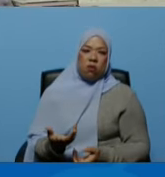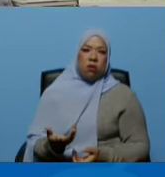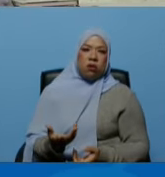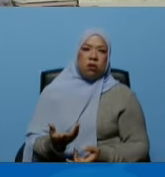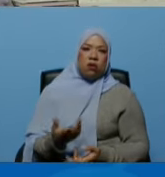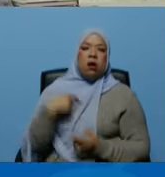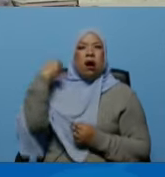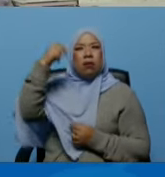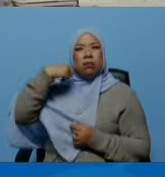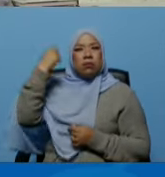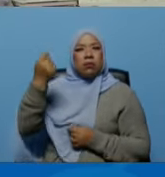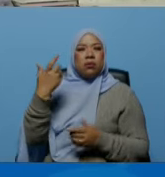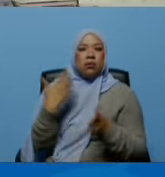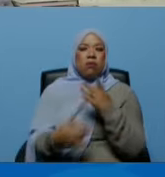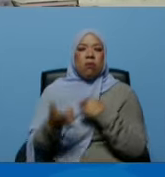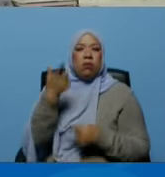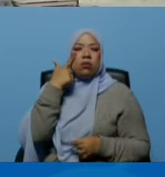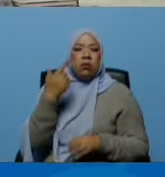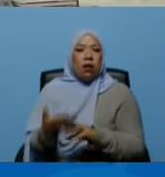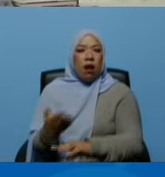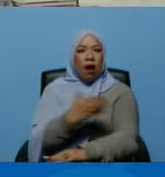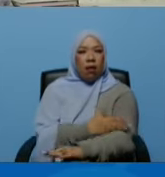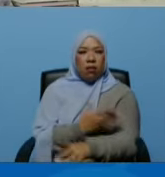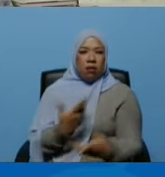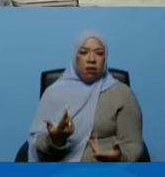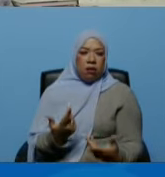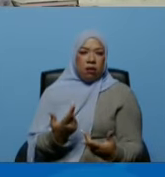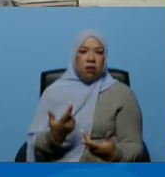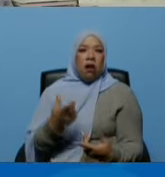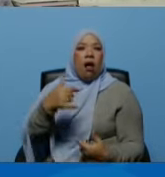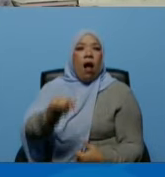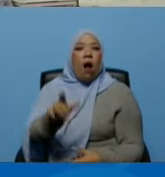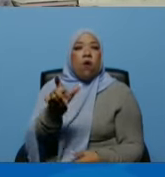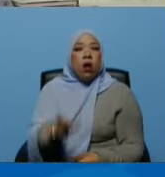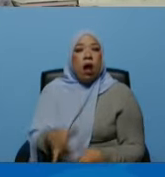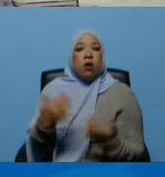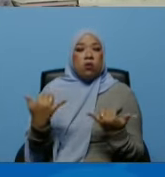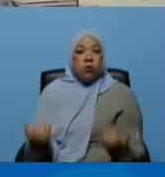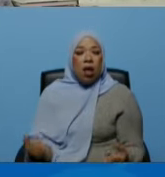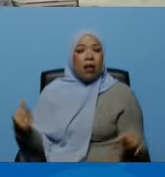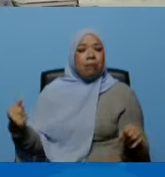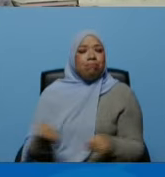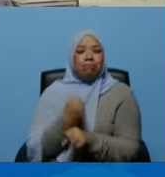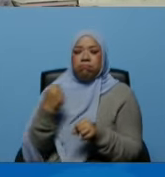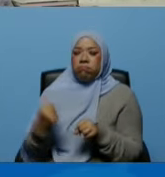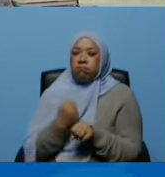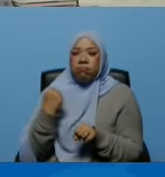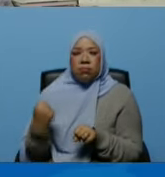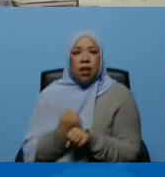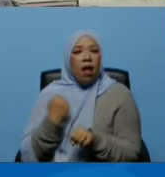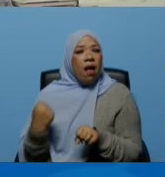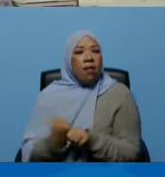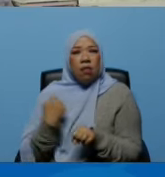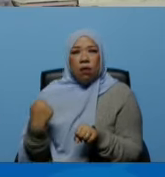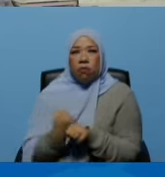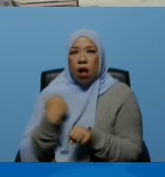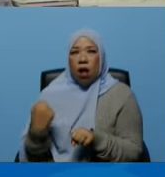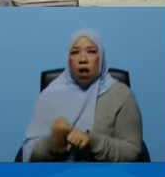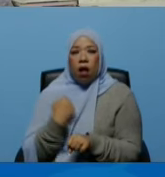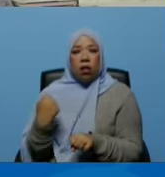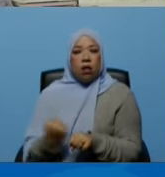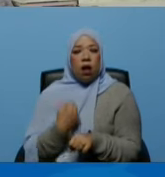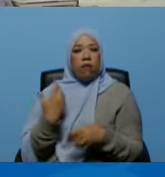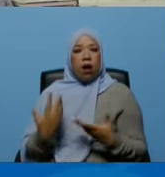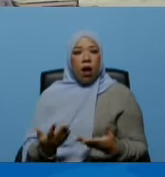yo ya la vi a nosotros lo que nos toca es trabajar trabajar trabajar